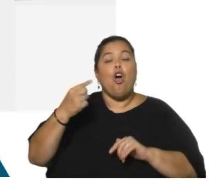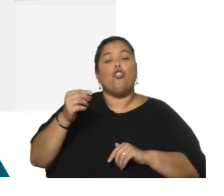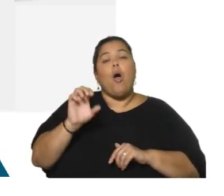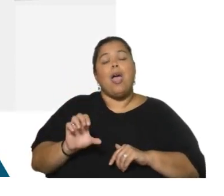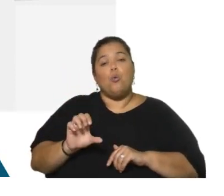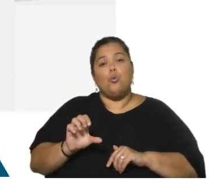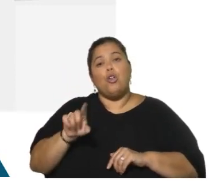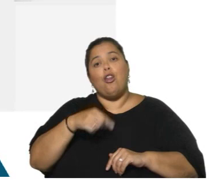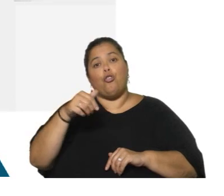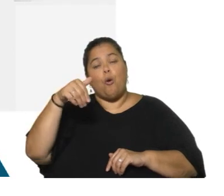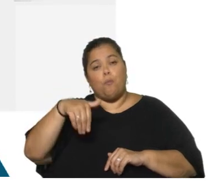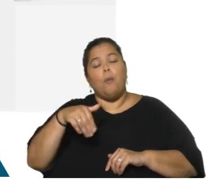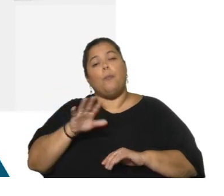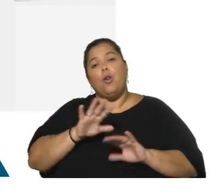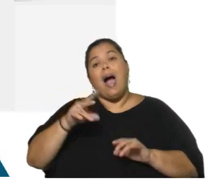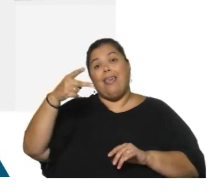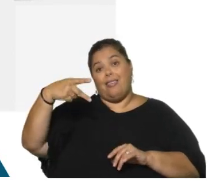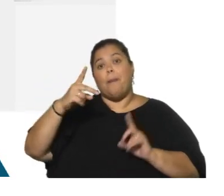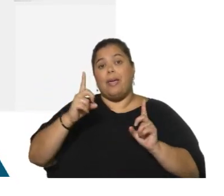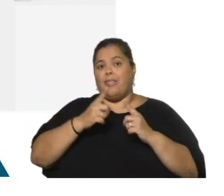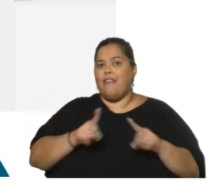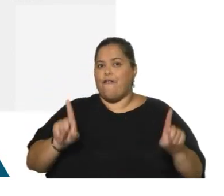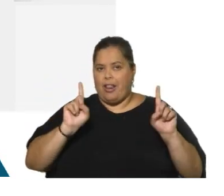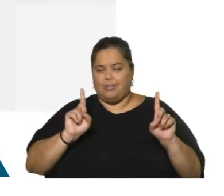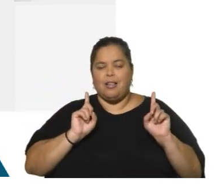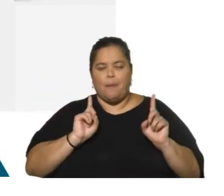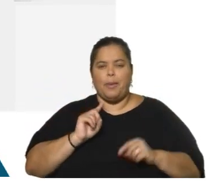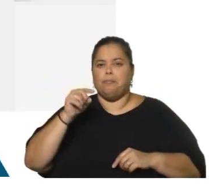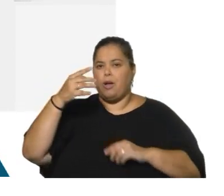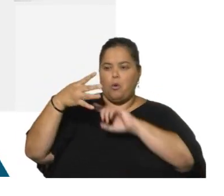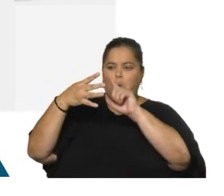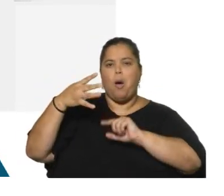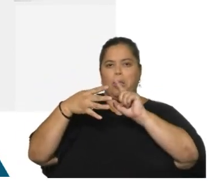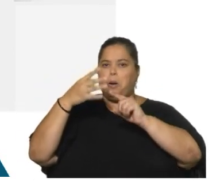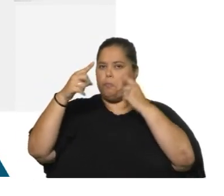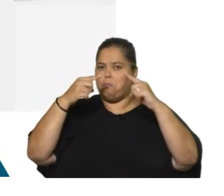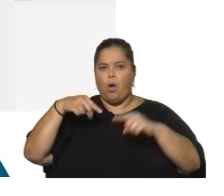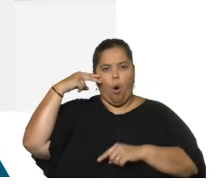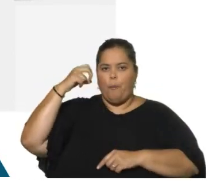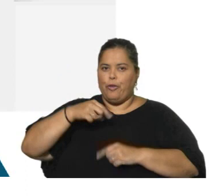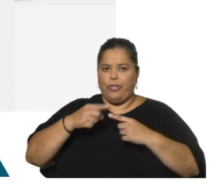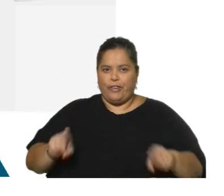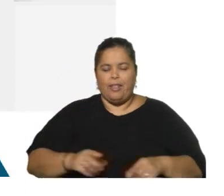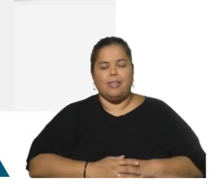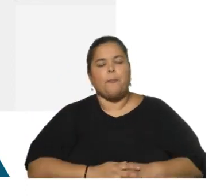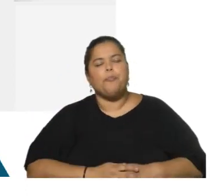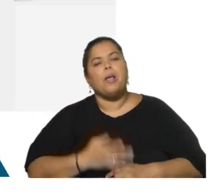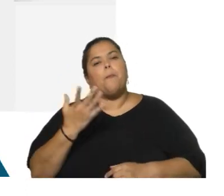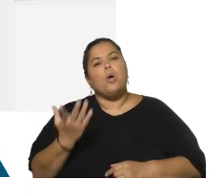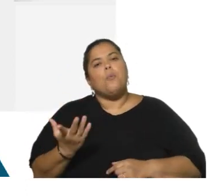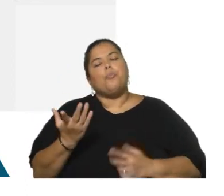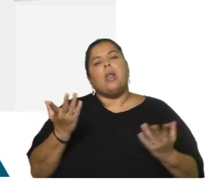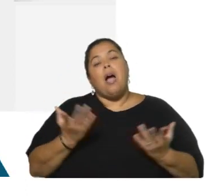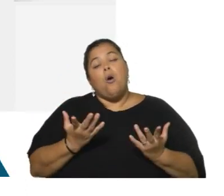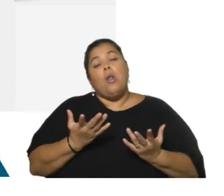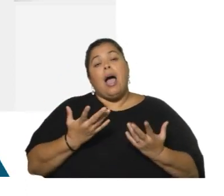como J.P. Morgan. Pero en verdad, ahí hay diferencias indudablemente que observamos en eso. En definitiva, ahora